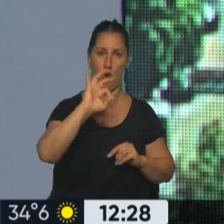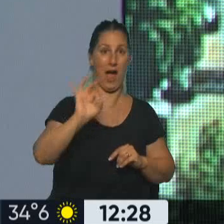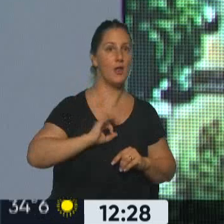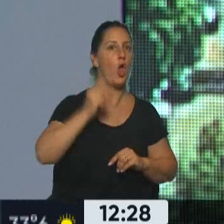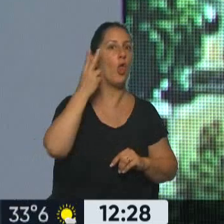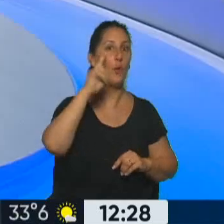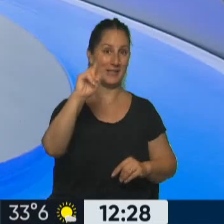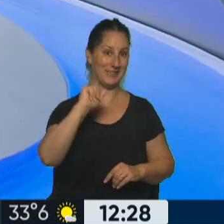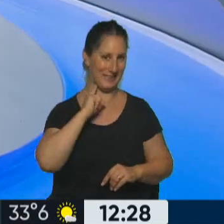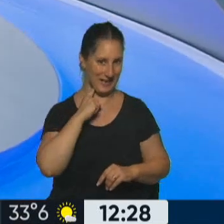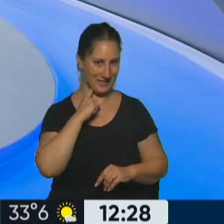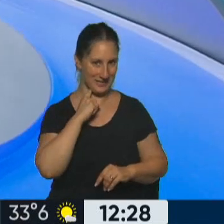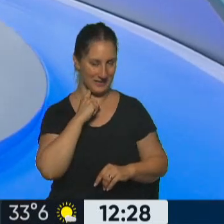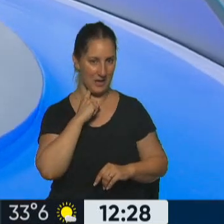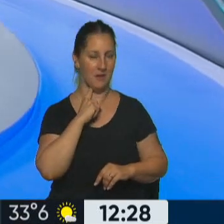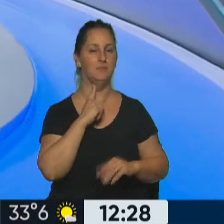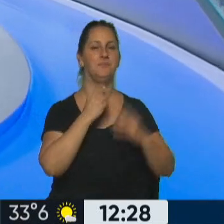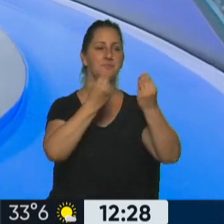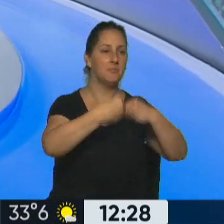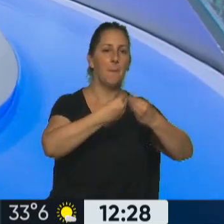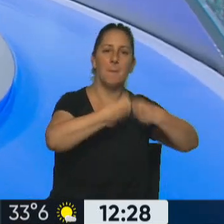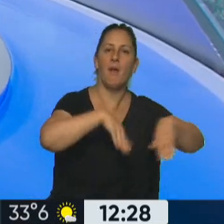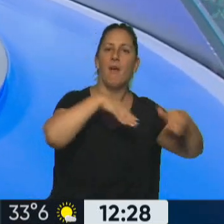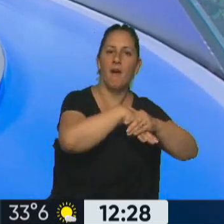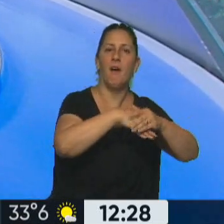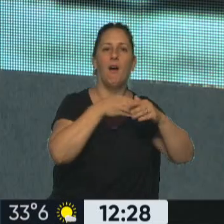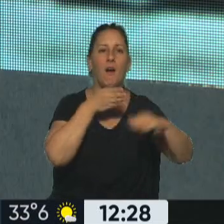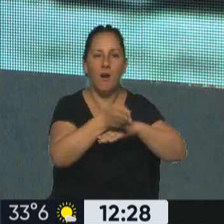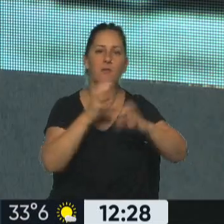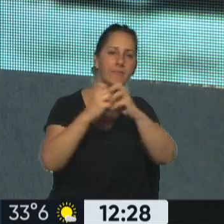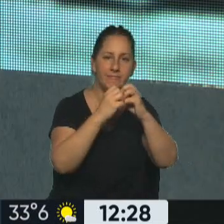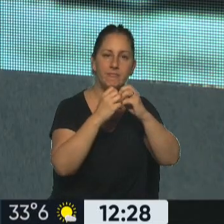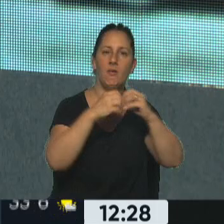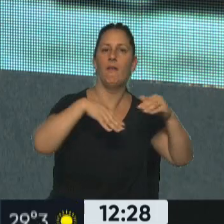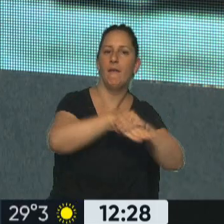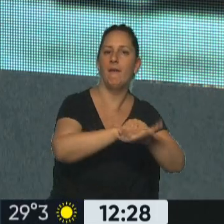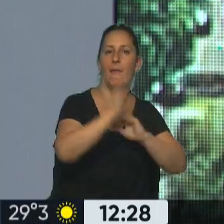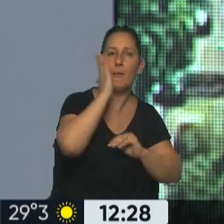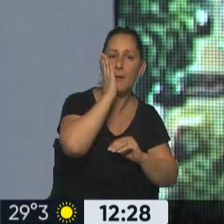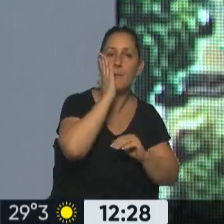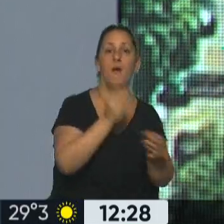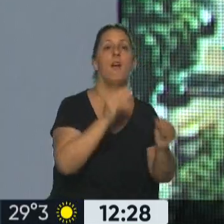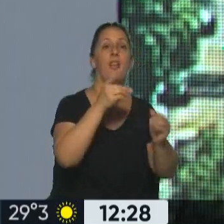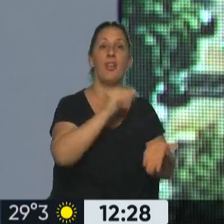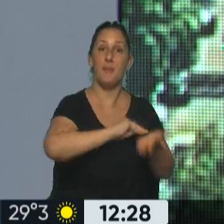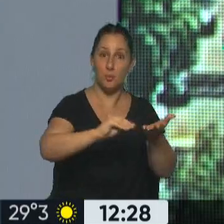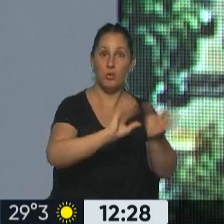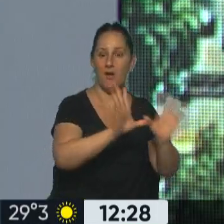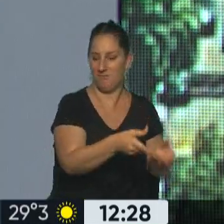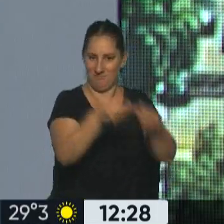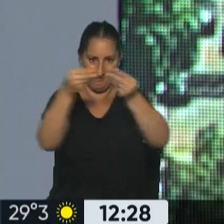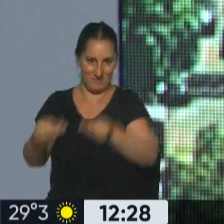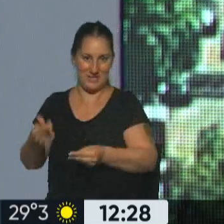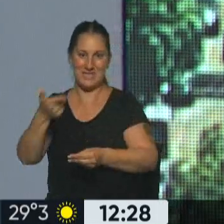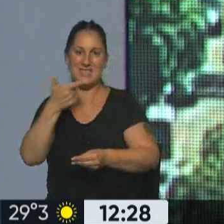obviamente entran 2013, pierden Estado parlamentario, entran, pierden, entran, pierden, entran, pierden. Esta entró, pasó a diputados, ahora están en senadores,